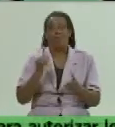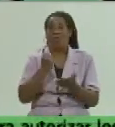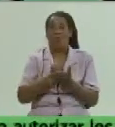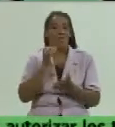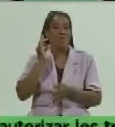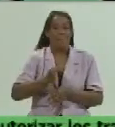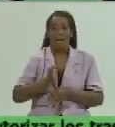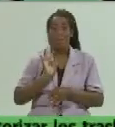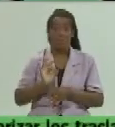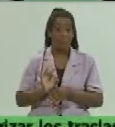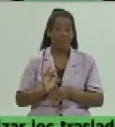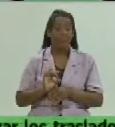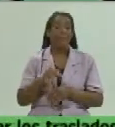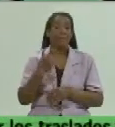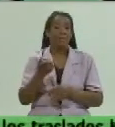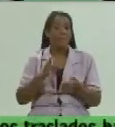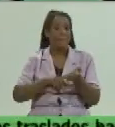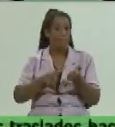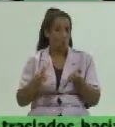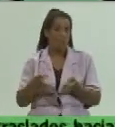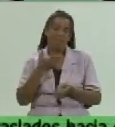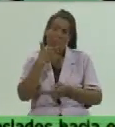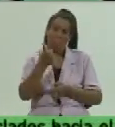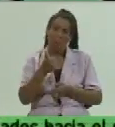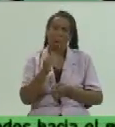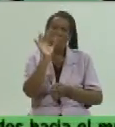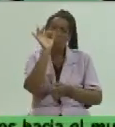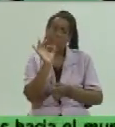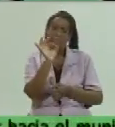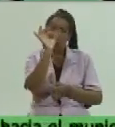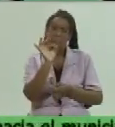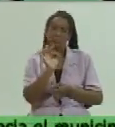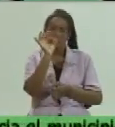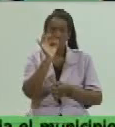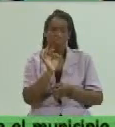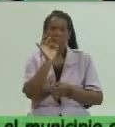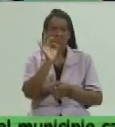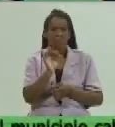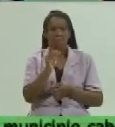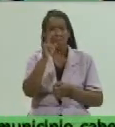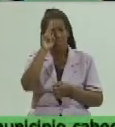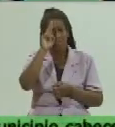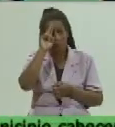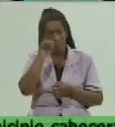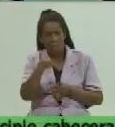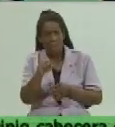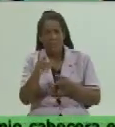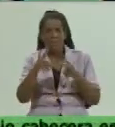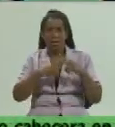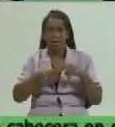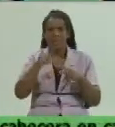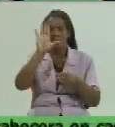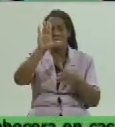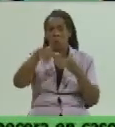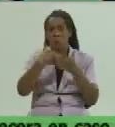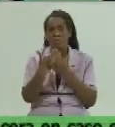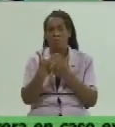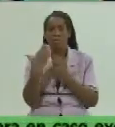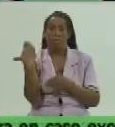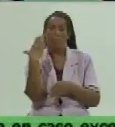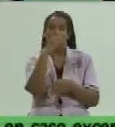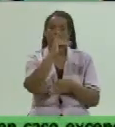provincia mantiene un buen indicador de los egresos de los pacientes a los cinco días porque están